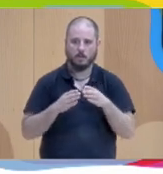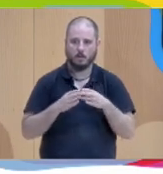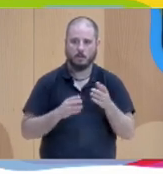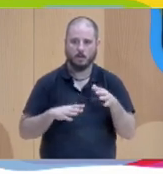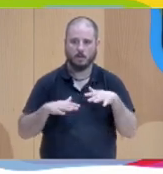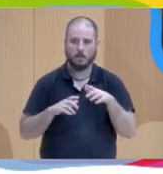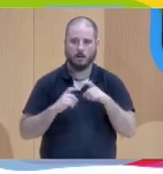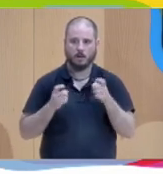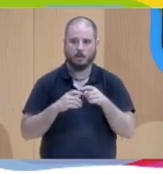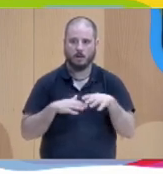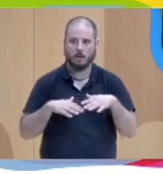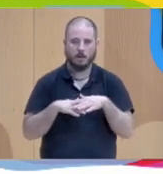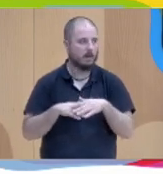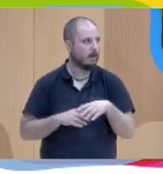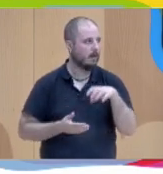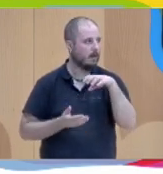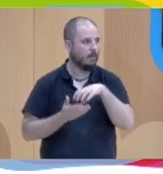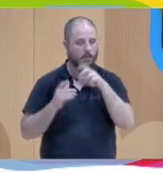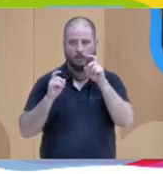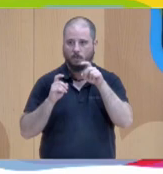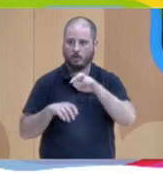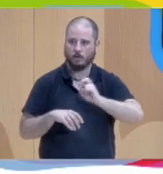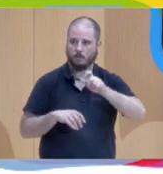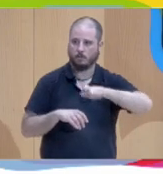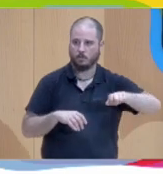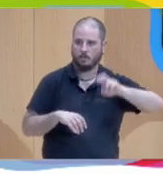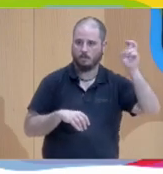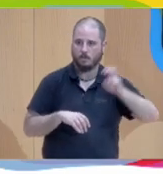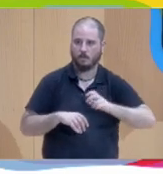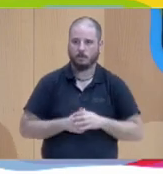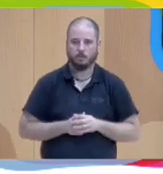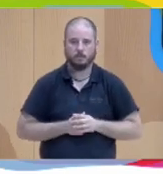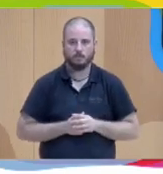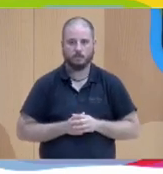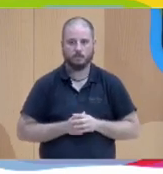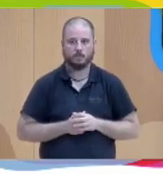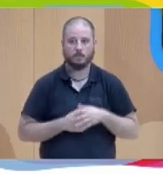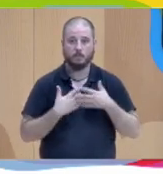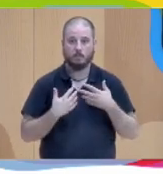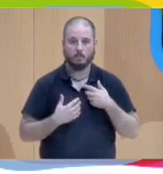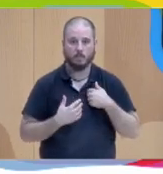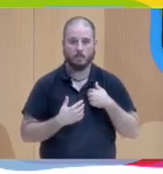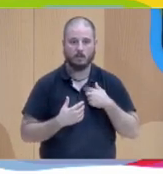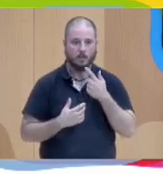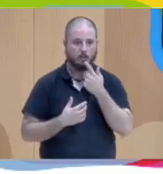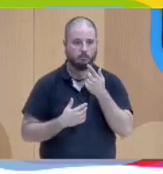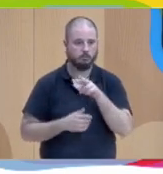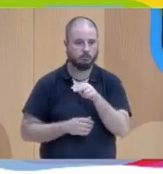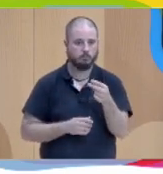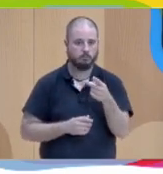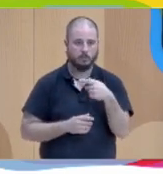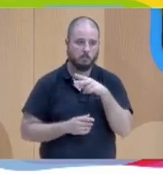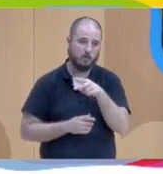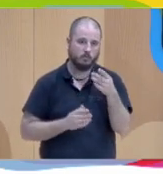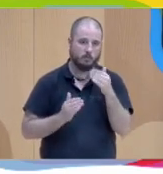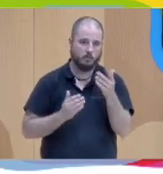redes de centros educativos donde dos o tres personas de cada centro vienen y entonces de ahí saco el impacto, no tengo un informe de resultados, pero